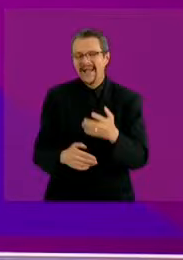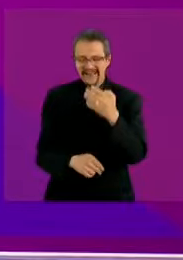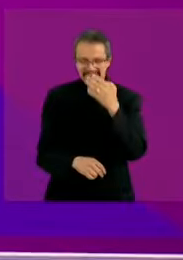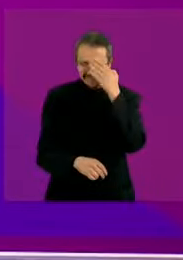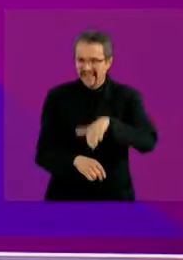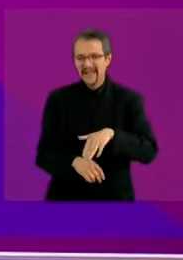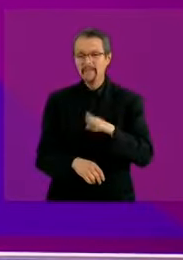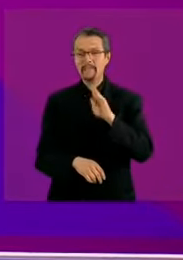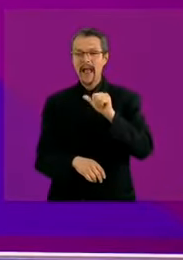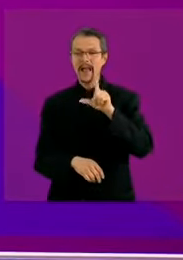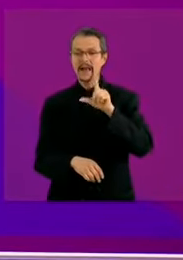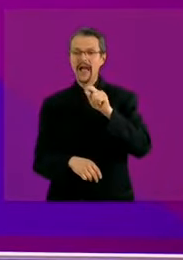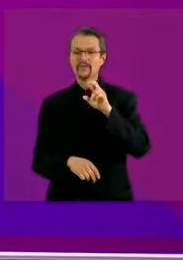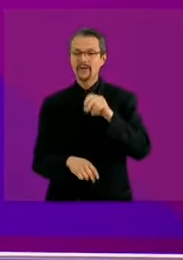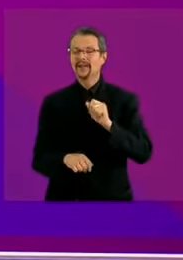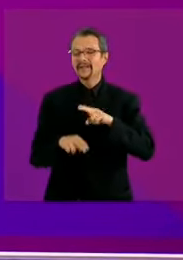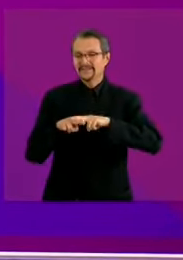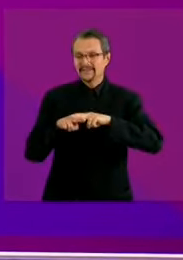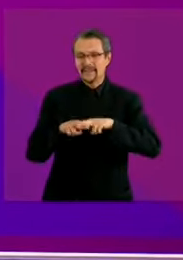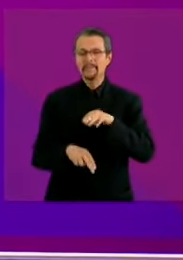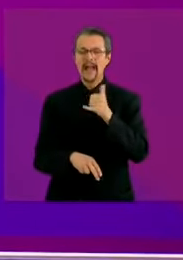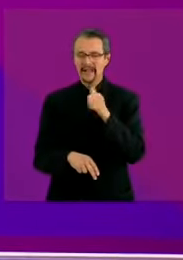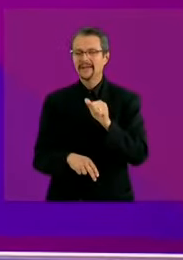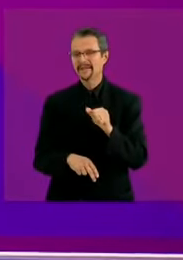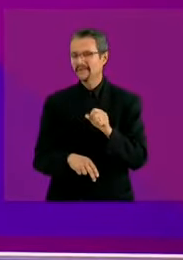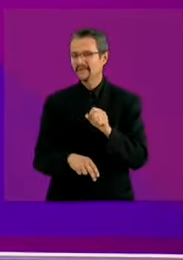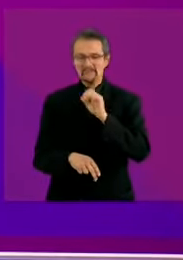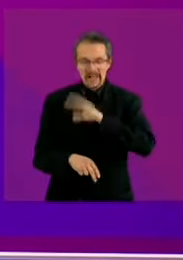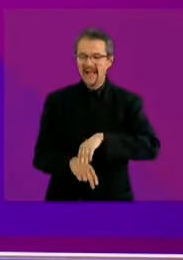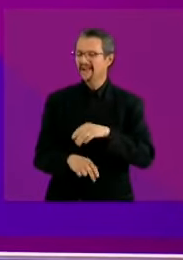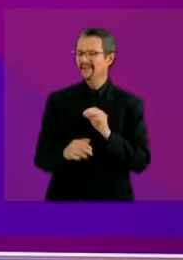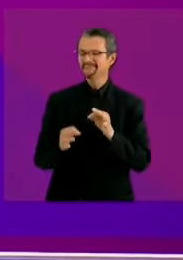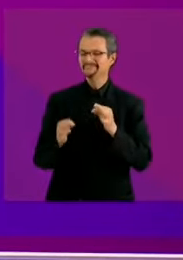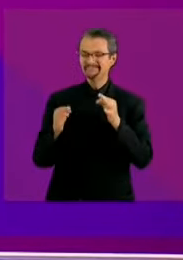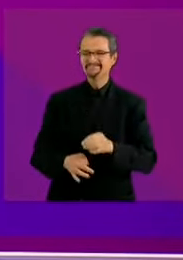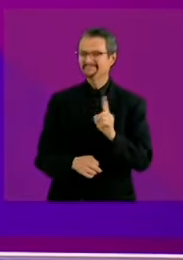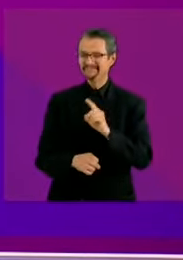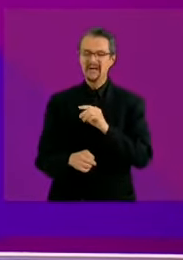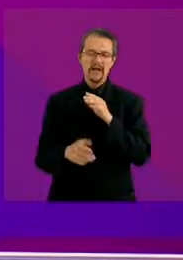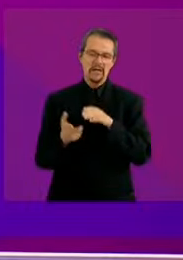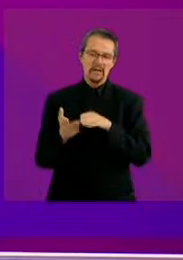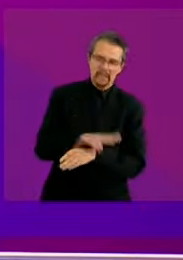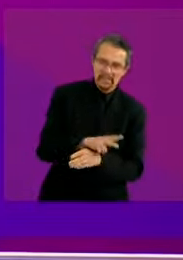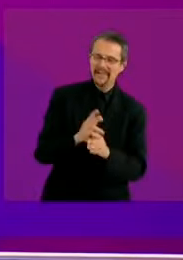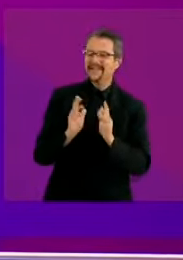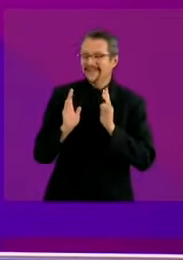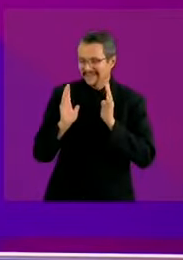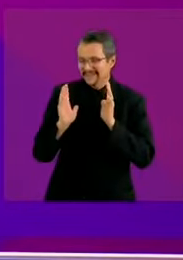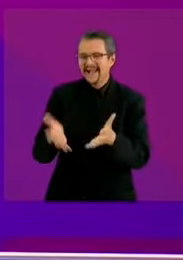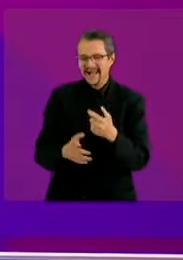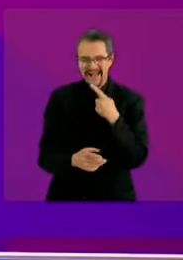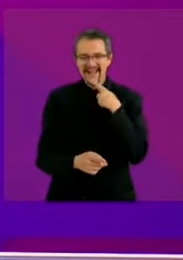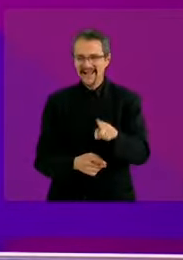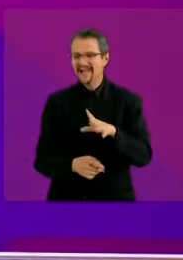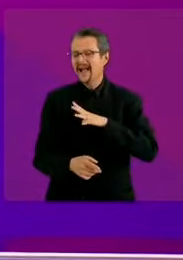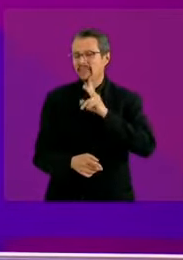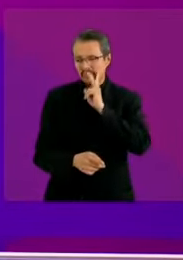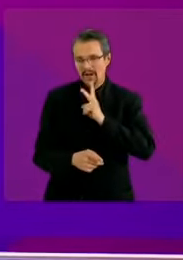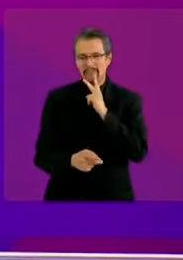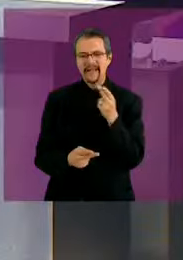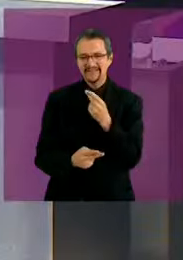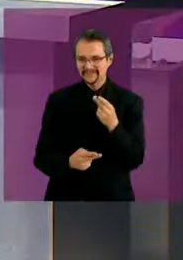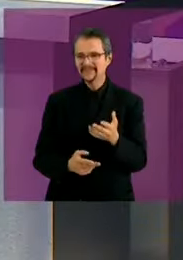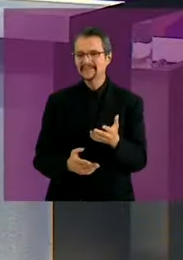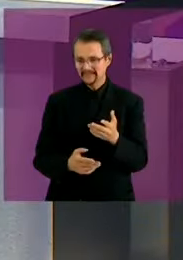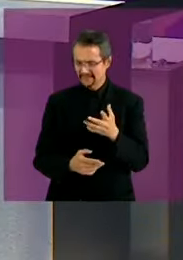estándares de calidad. Ya si se descarrila el tren, eso es otro problema. He presentado todas esas denuncias, las voy a investigar y las voy a